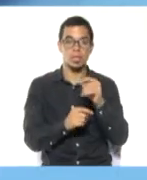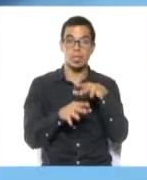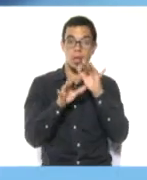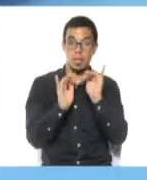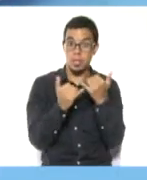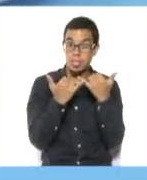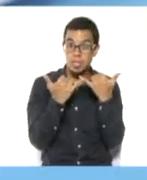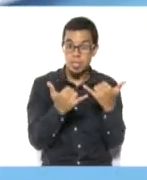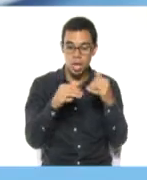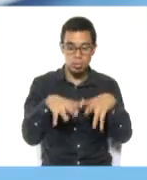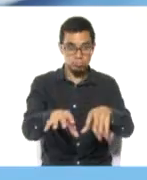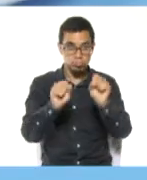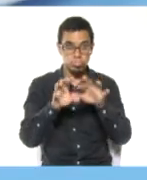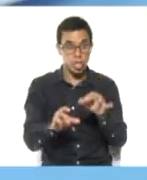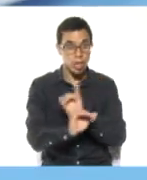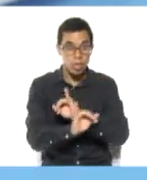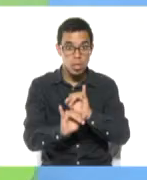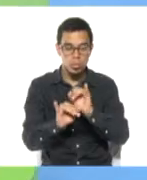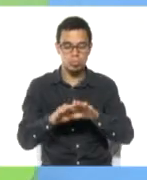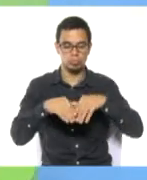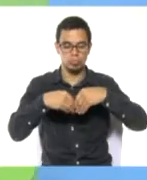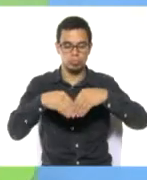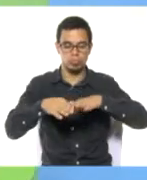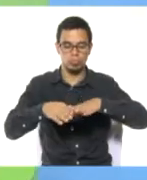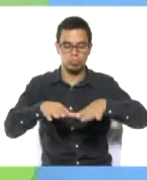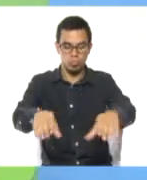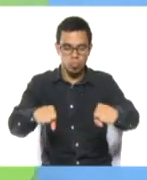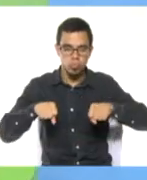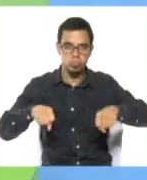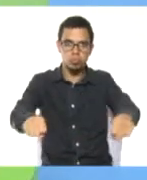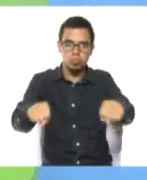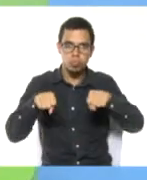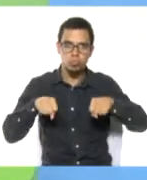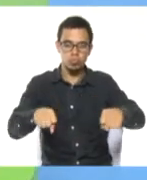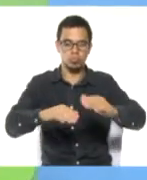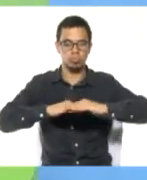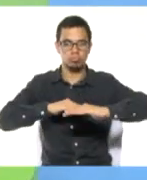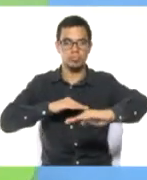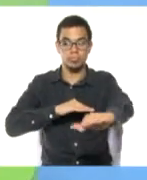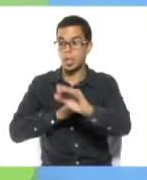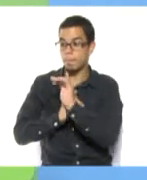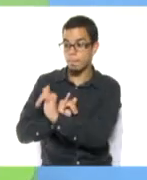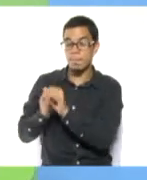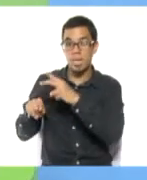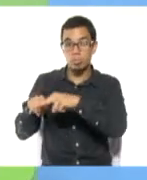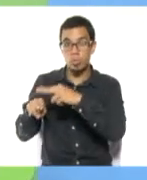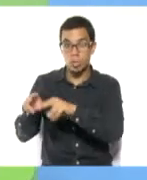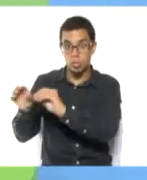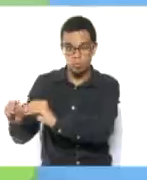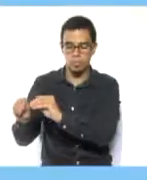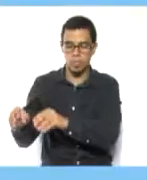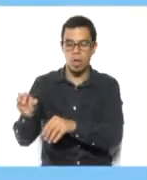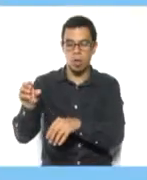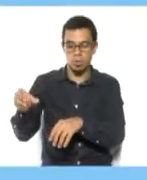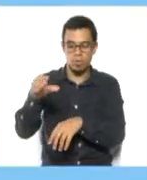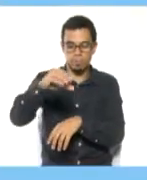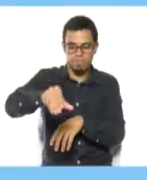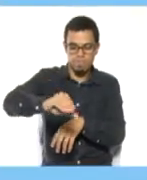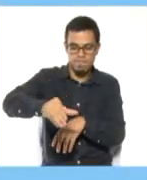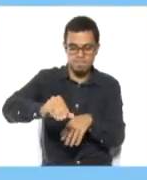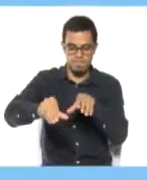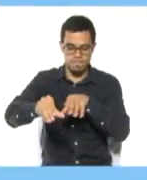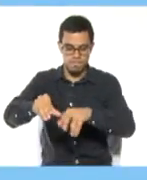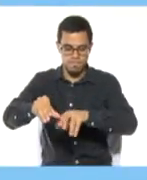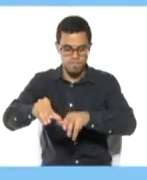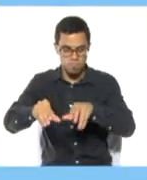la cantidad de galletas que ellos deseen con su molde. Yo hice unos en mi casa ayer y lo hice con estrellita, estrella de